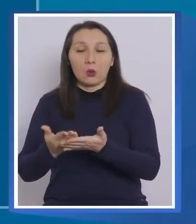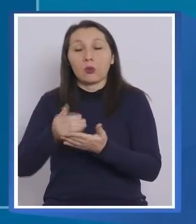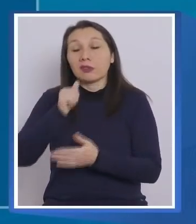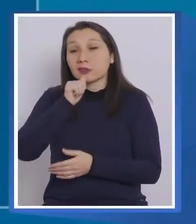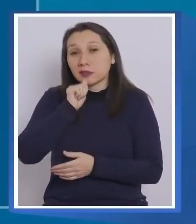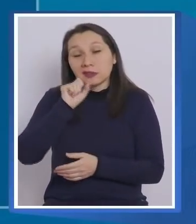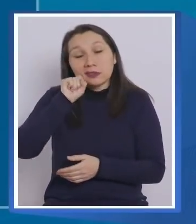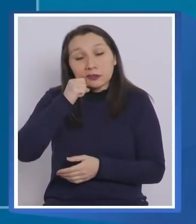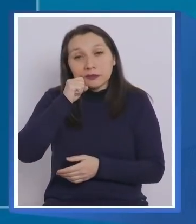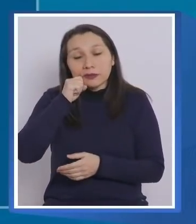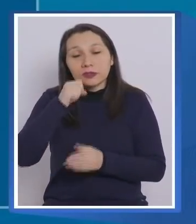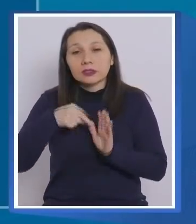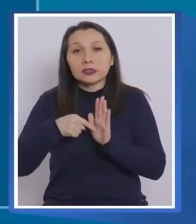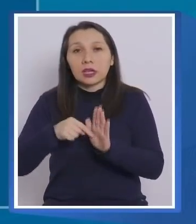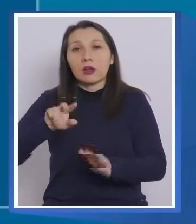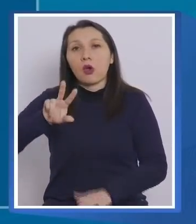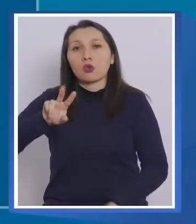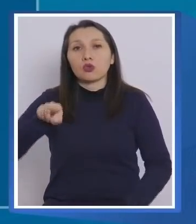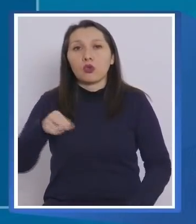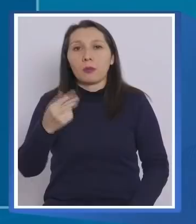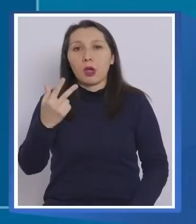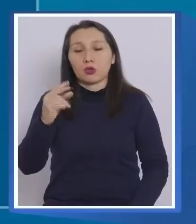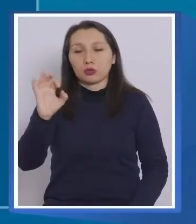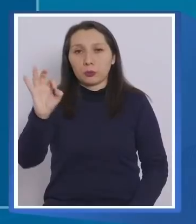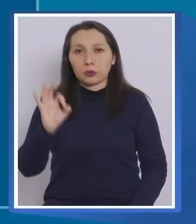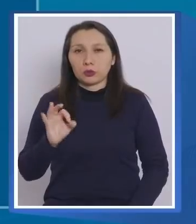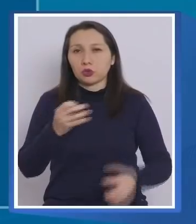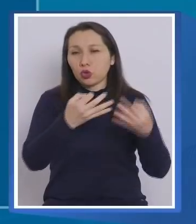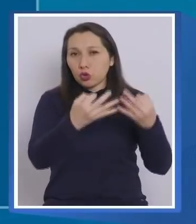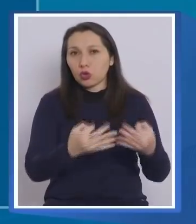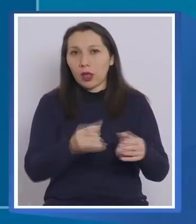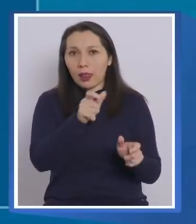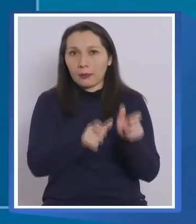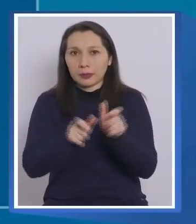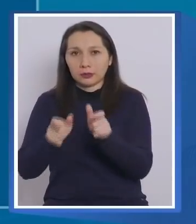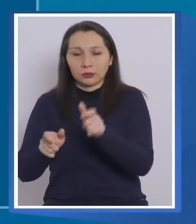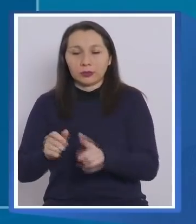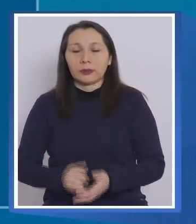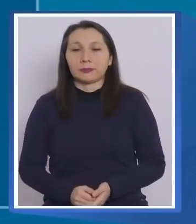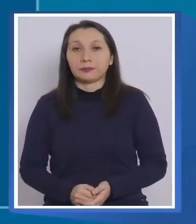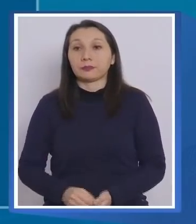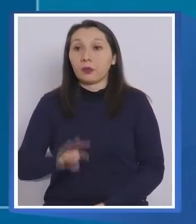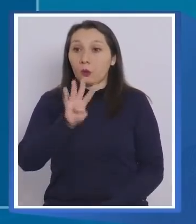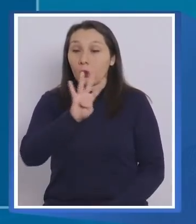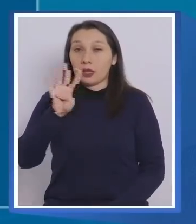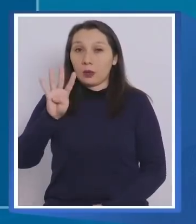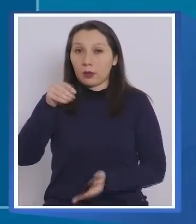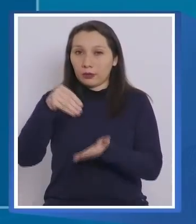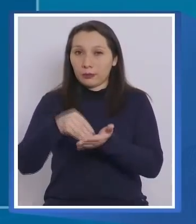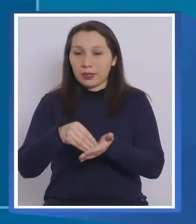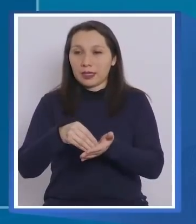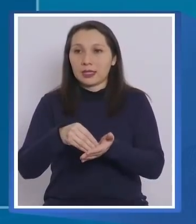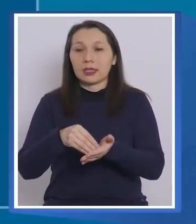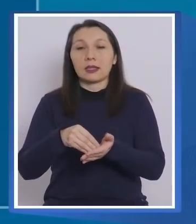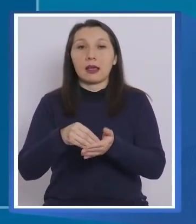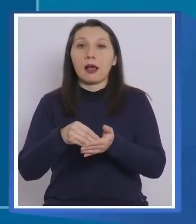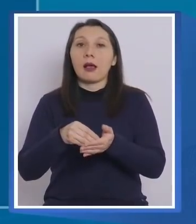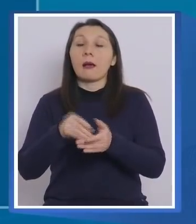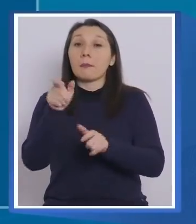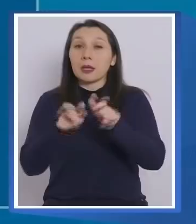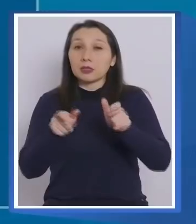representa un 8,8% del total. Y 44.000 personas